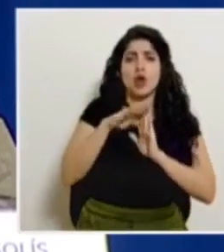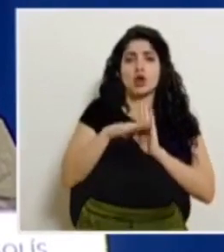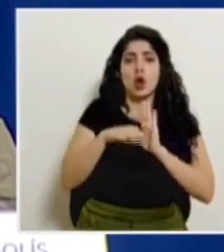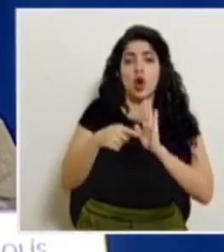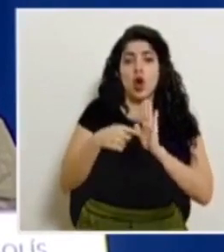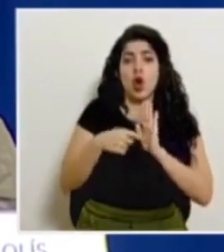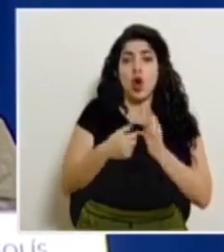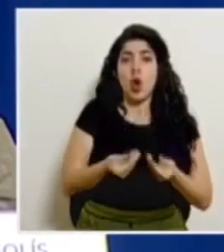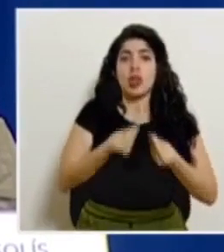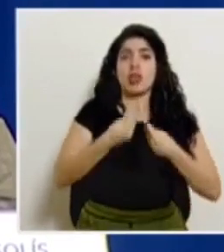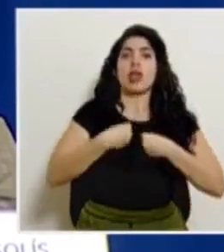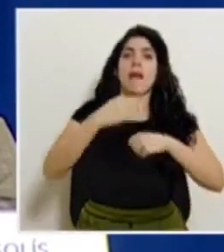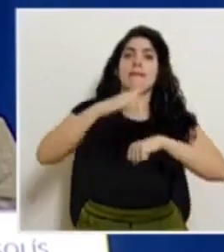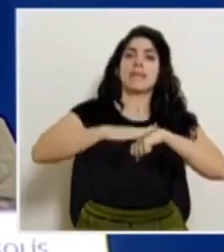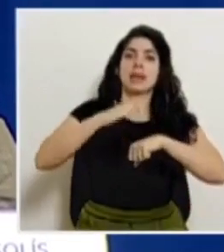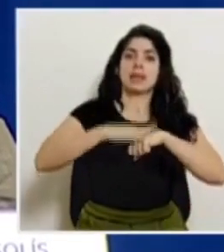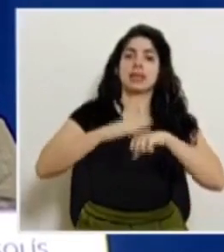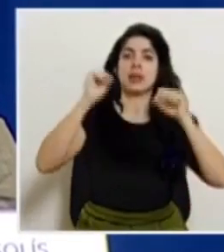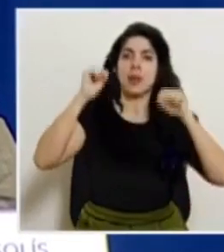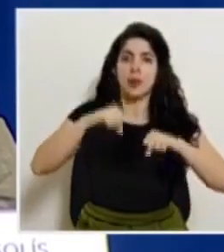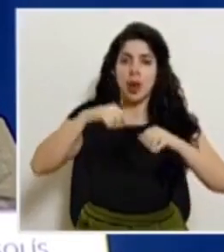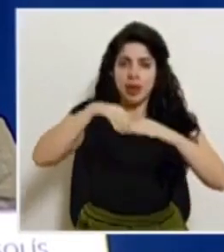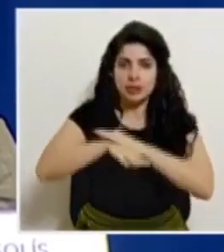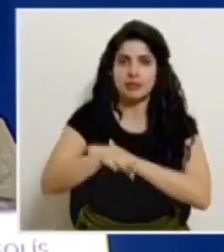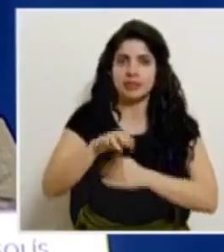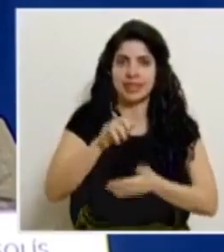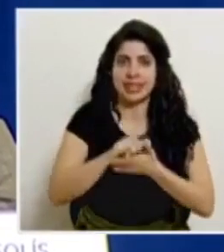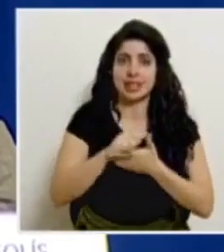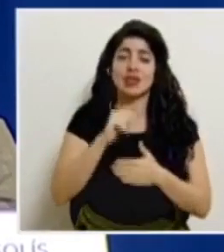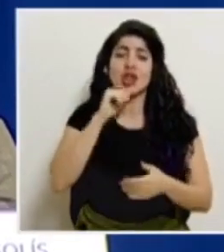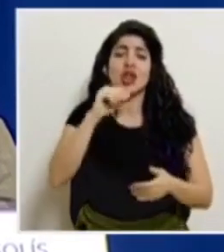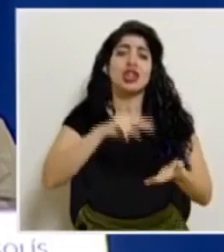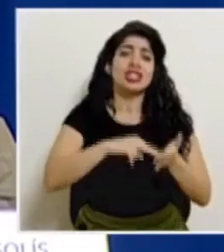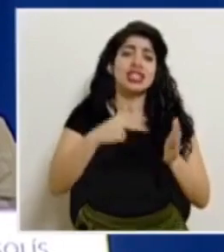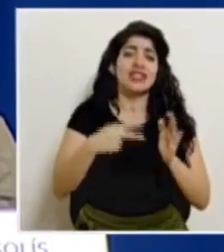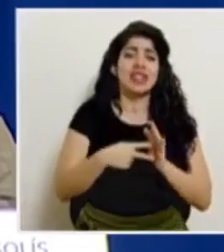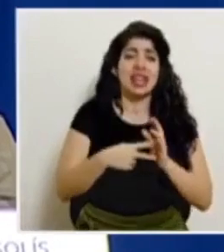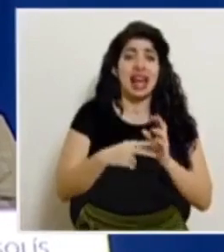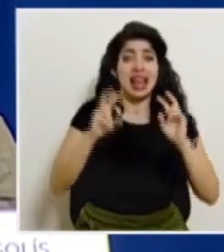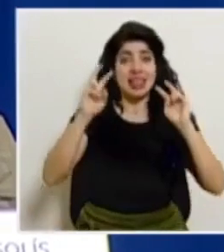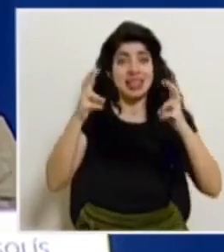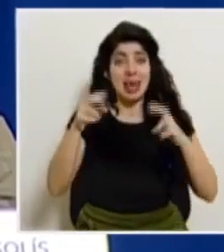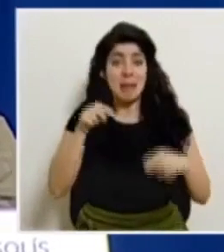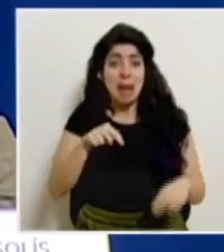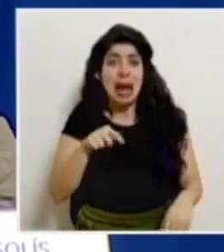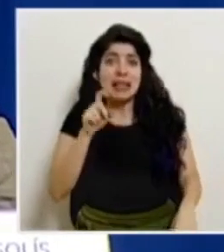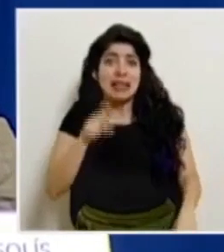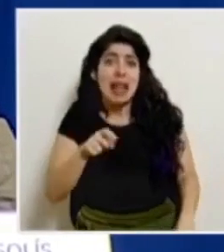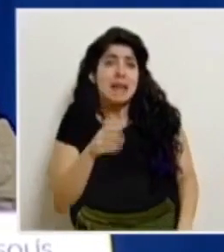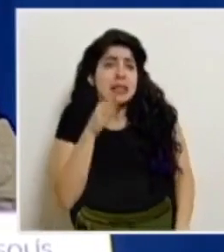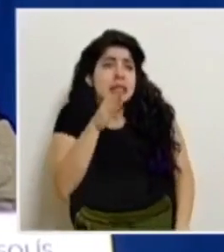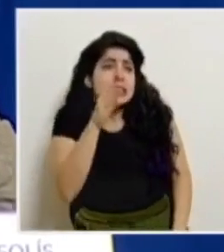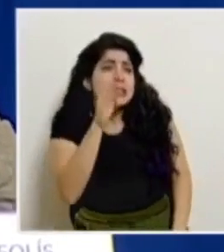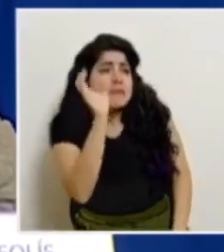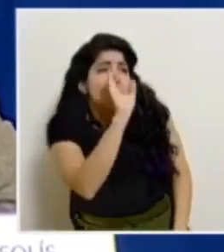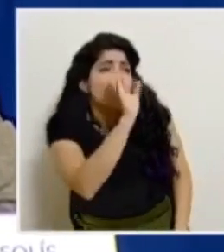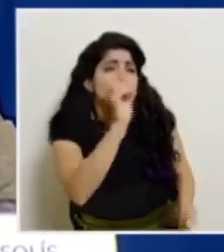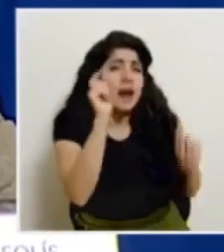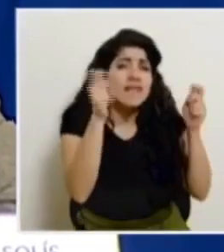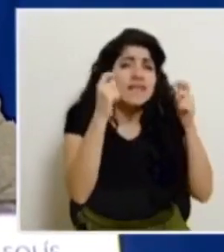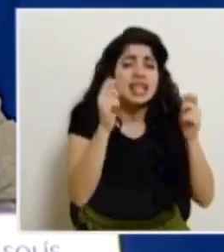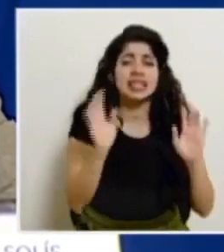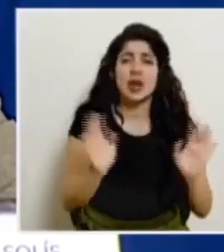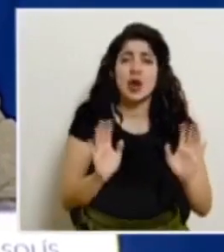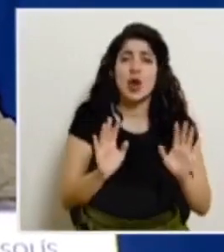permita contrarrestar esto pero no se trata de un tema de que haya que andar buscando las fiestas se